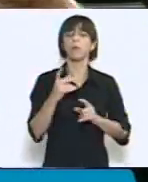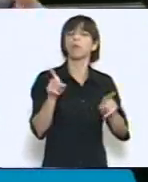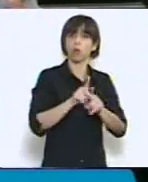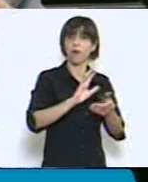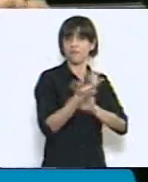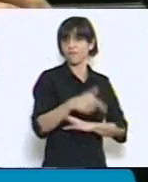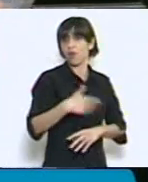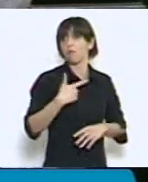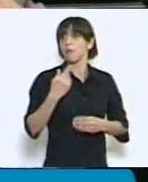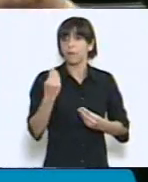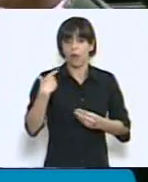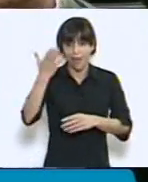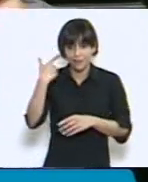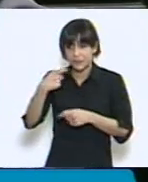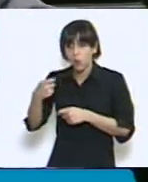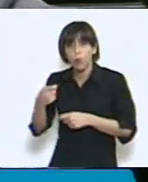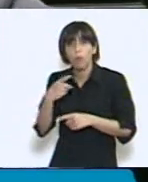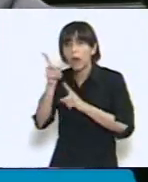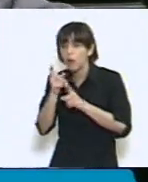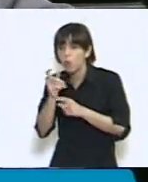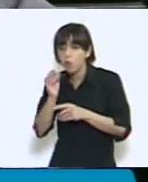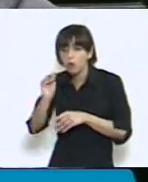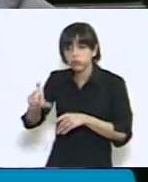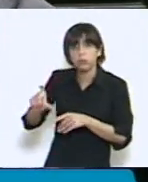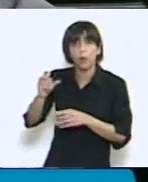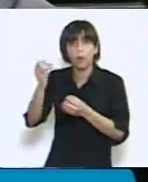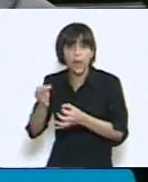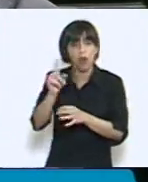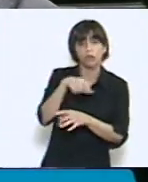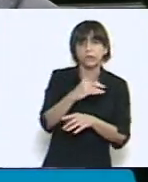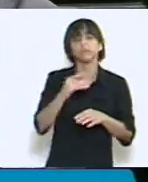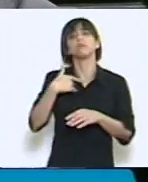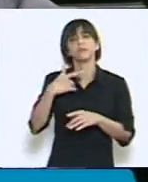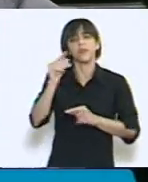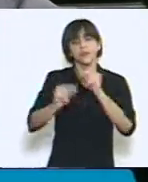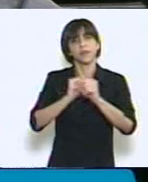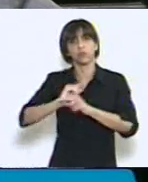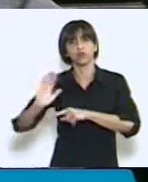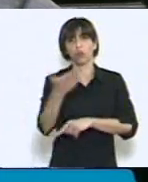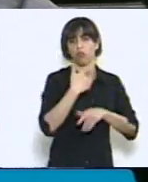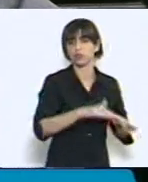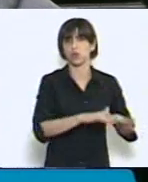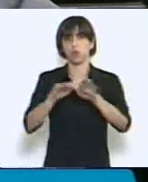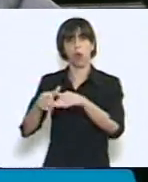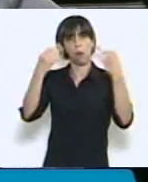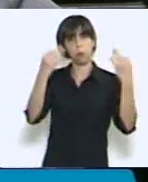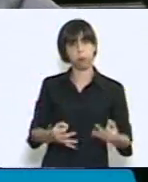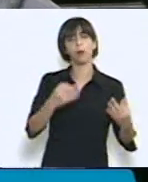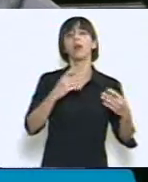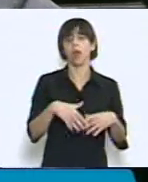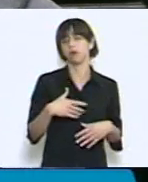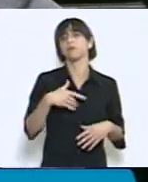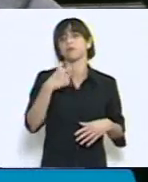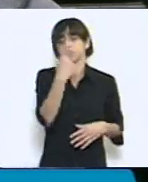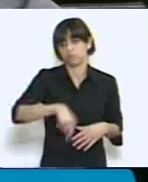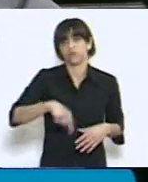universalizar y después de constitucionalizar a través de las leyes para que queden definitivamente como una consagración de un logro del